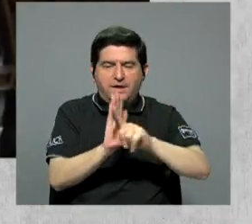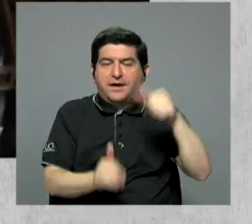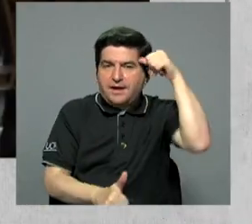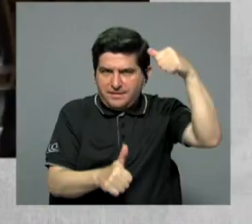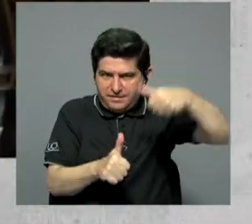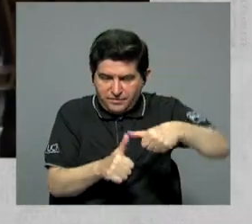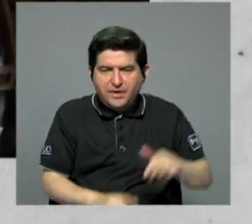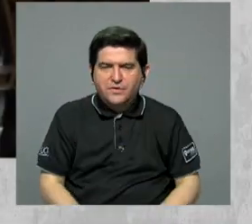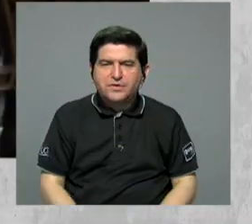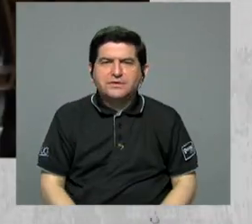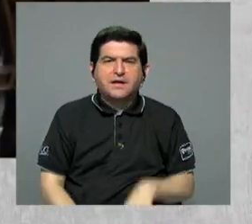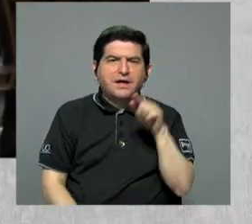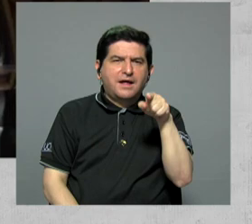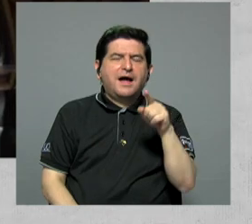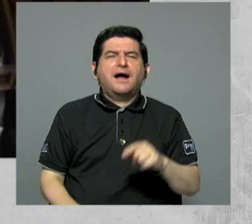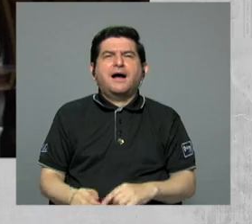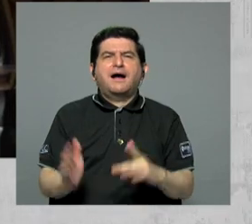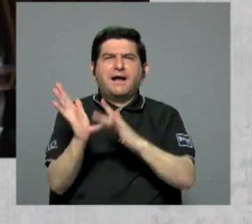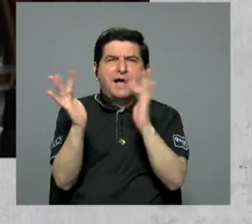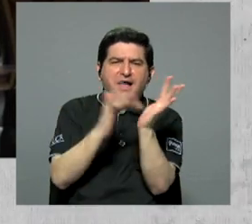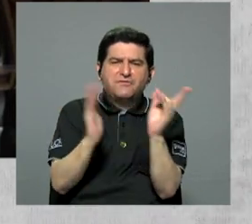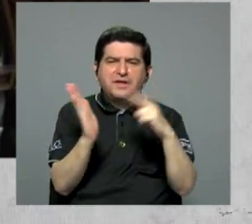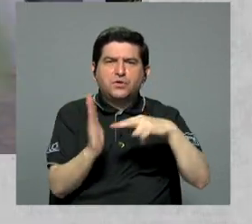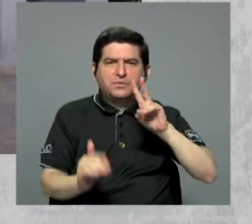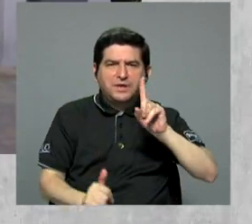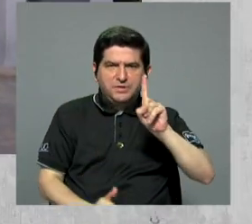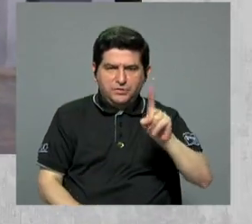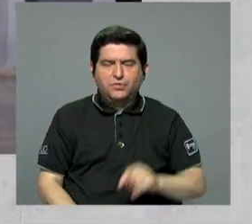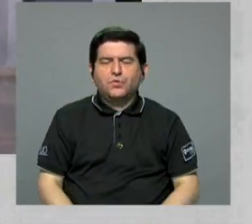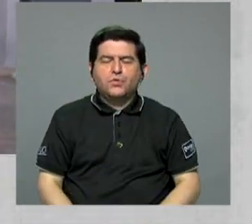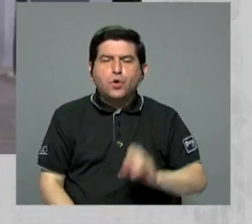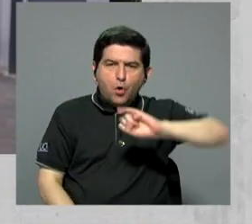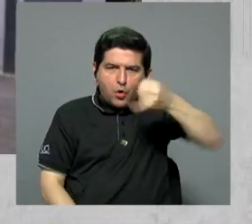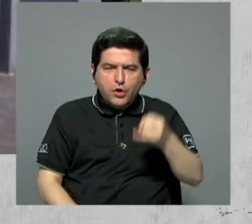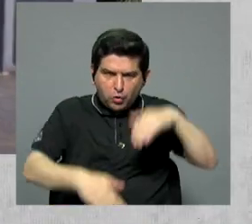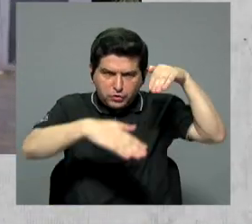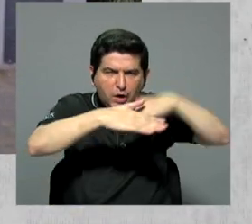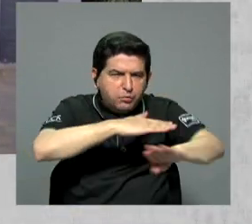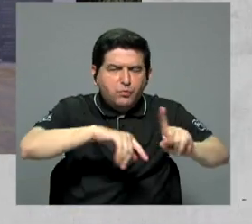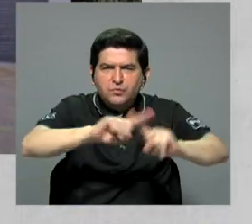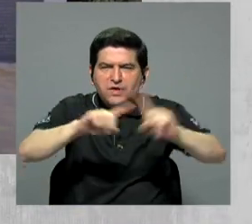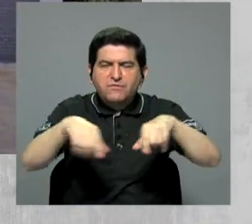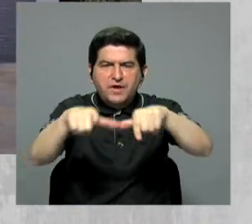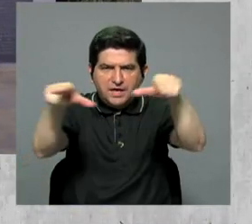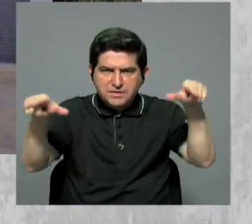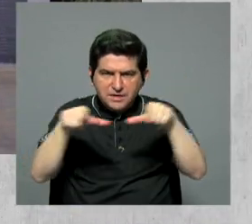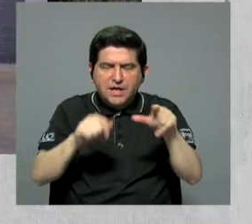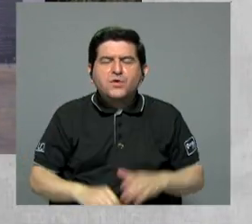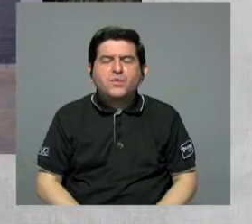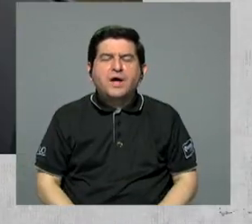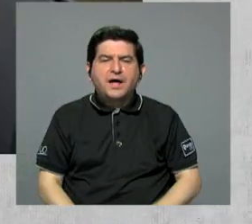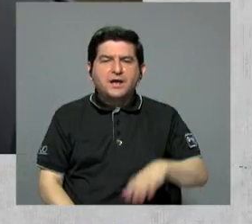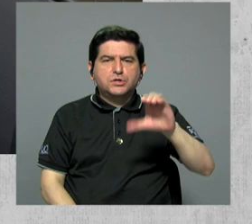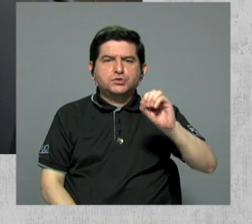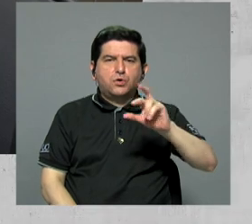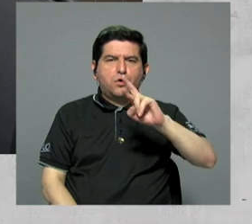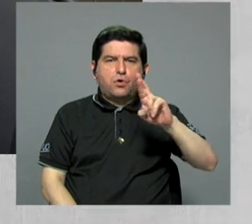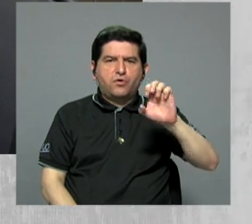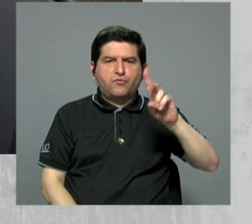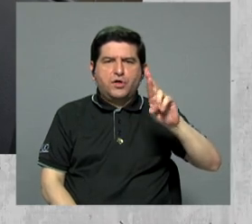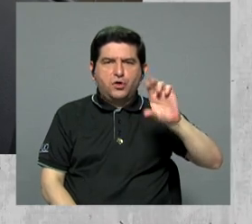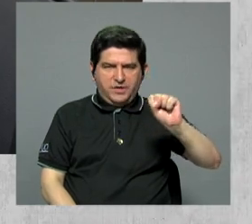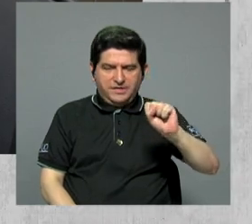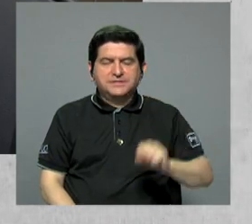recordemos que nos traslada a abril del año 2021 en el que el OIJ realizó unos allanamientos en diferentes puntos del Cantón de Corredores y así en otros puntos del país